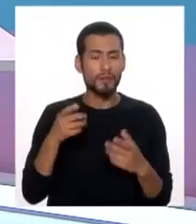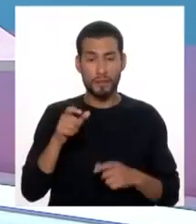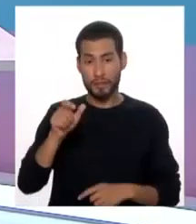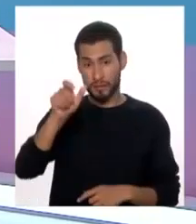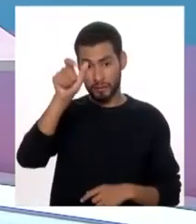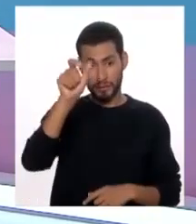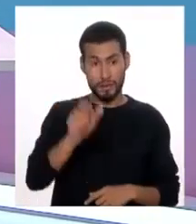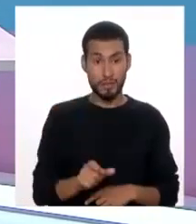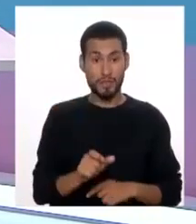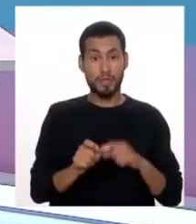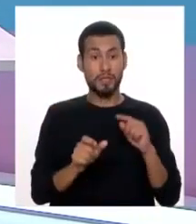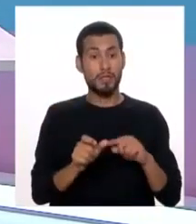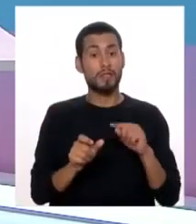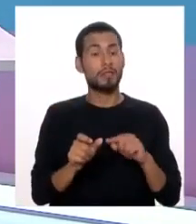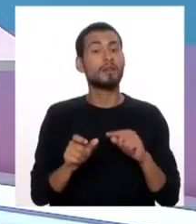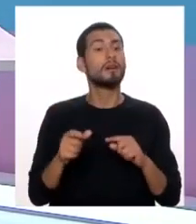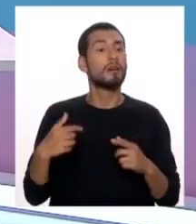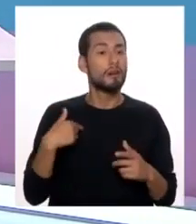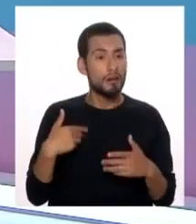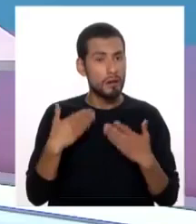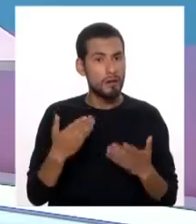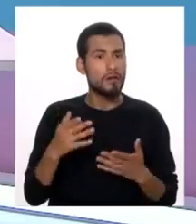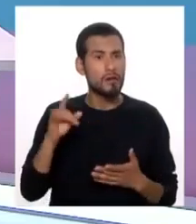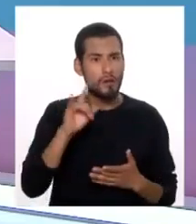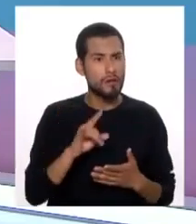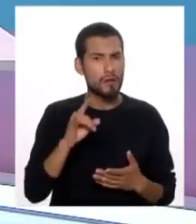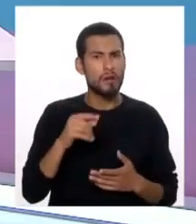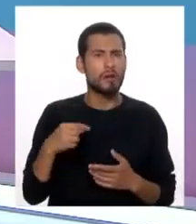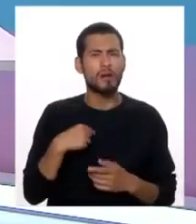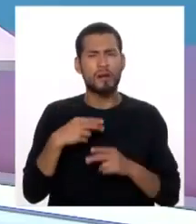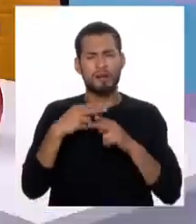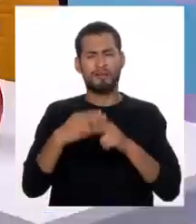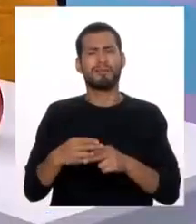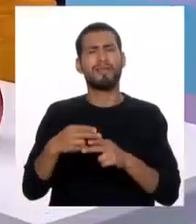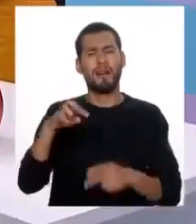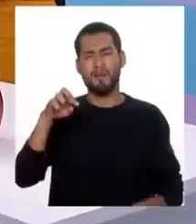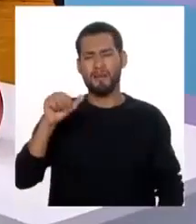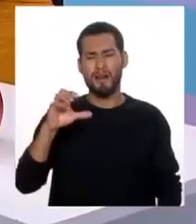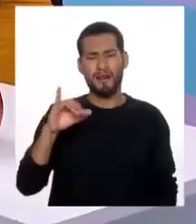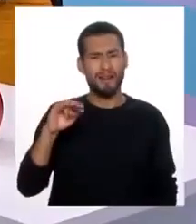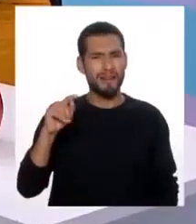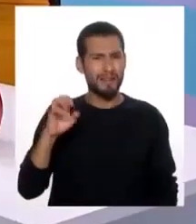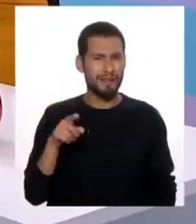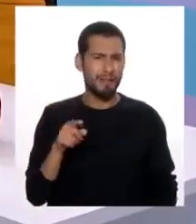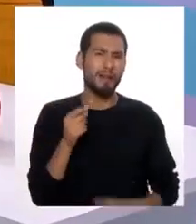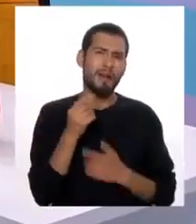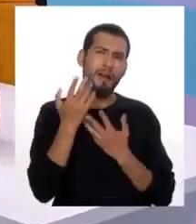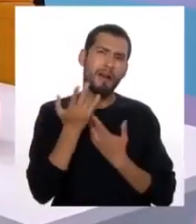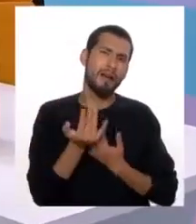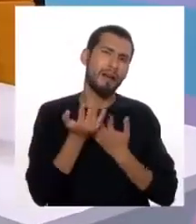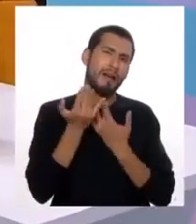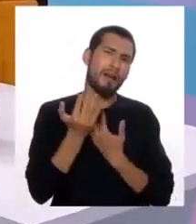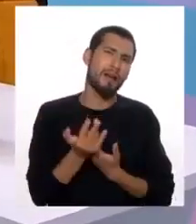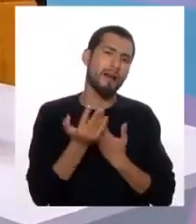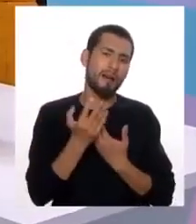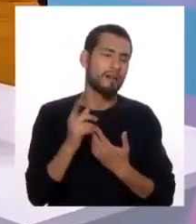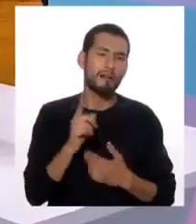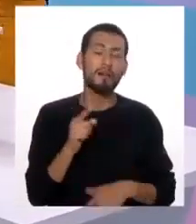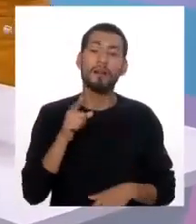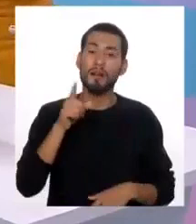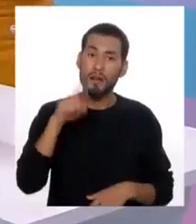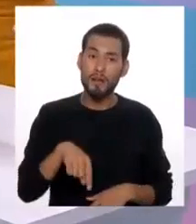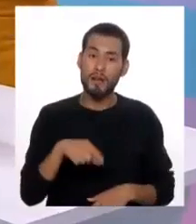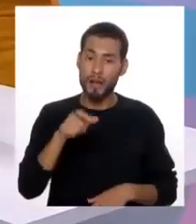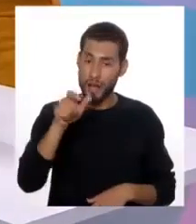persona, ¿no es cierto? No me gusta utilizar paciente, porque el paciente es paciente y espera, el participante.